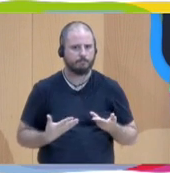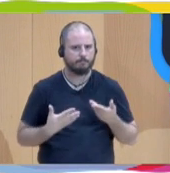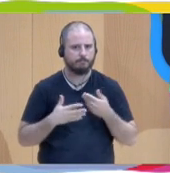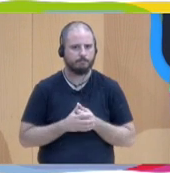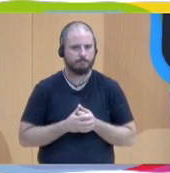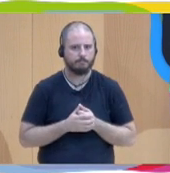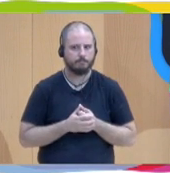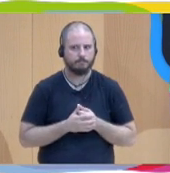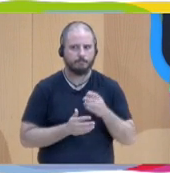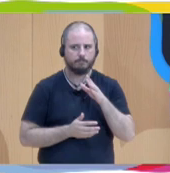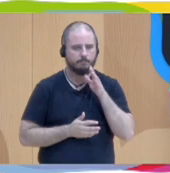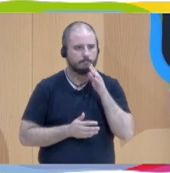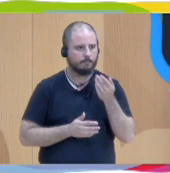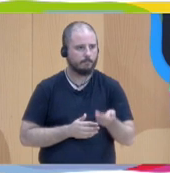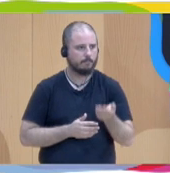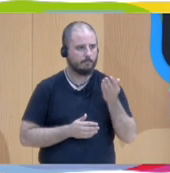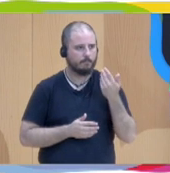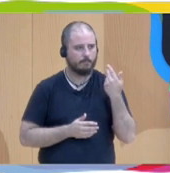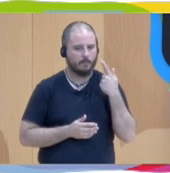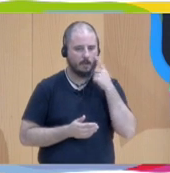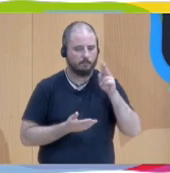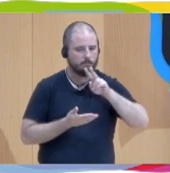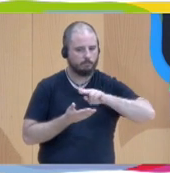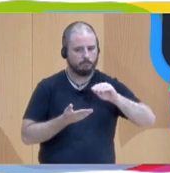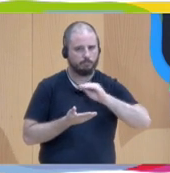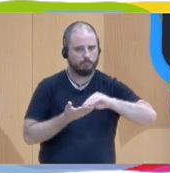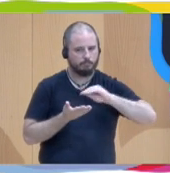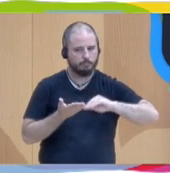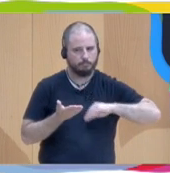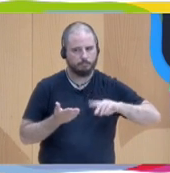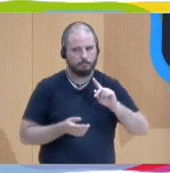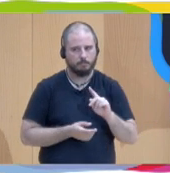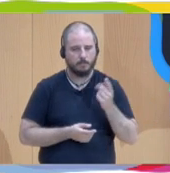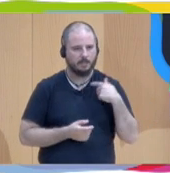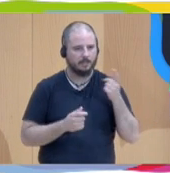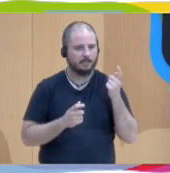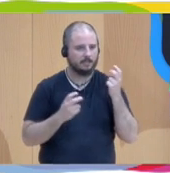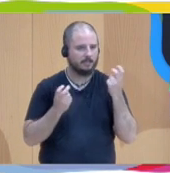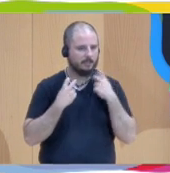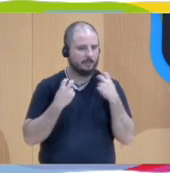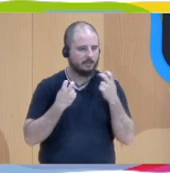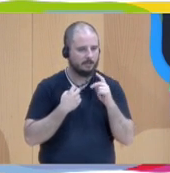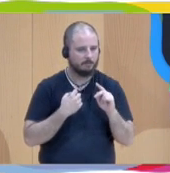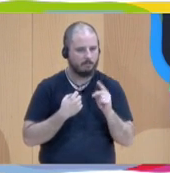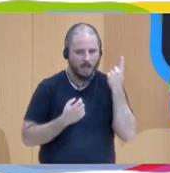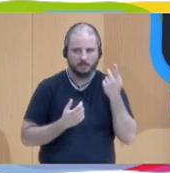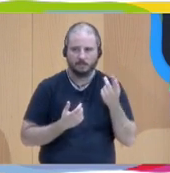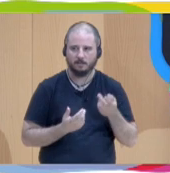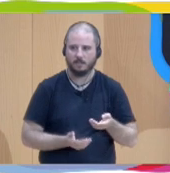porque en literatura el trabajo que más estresa los